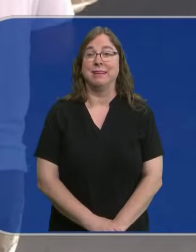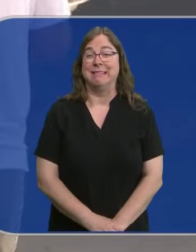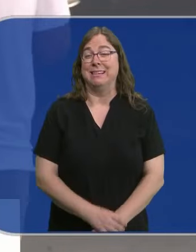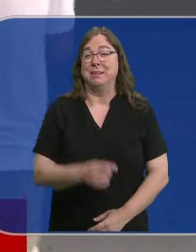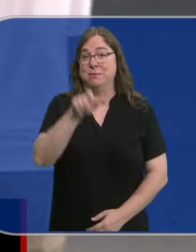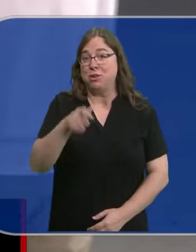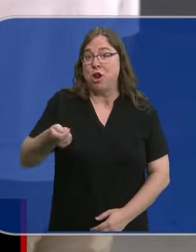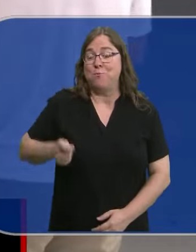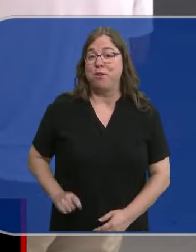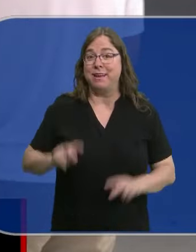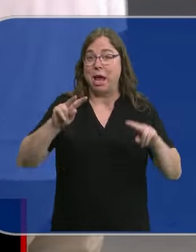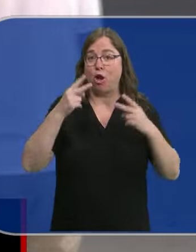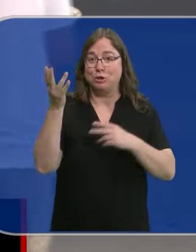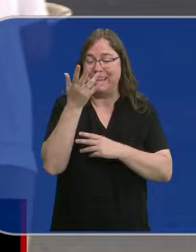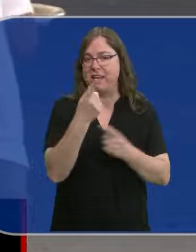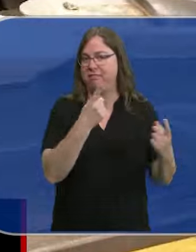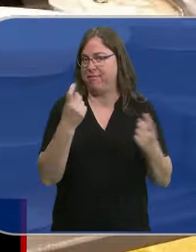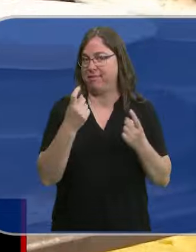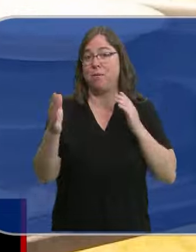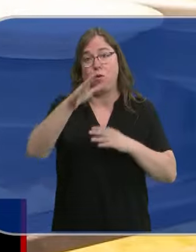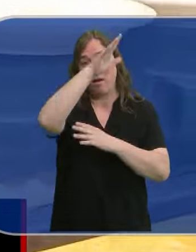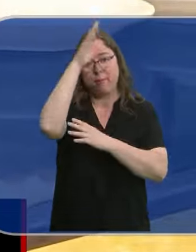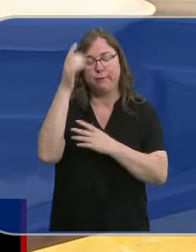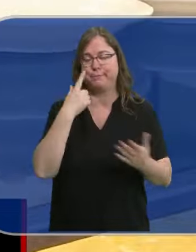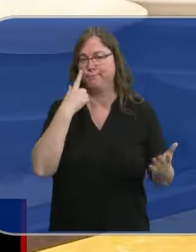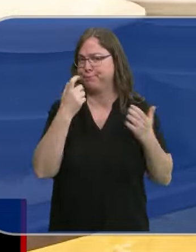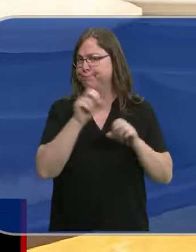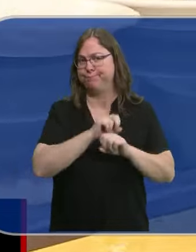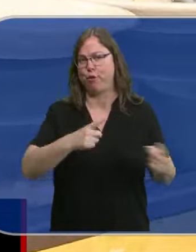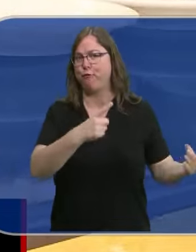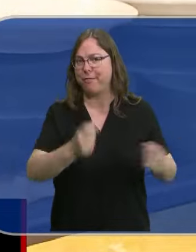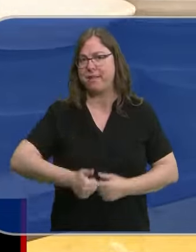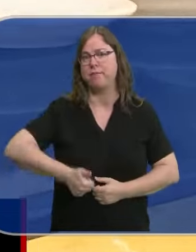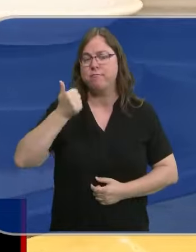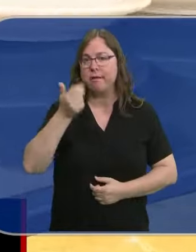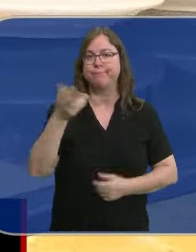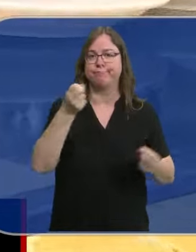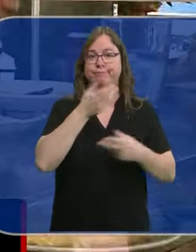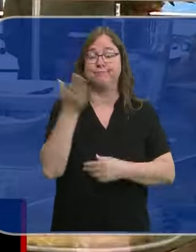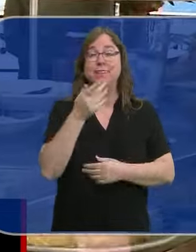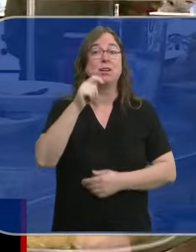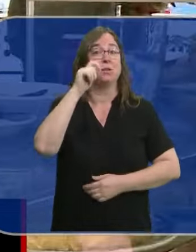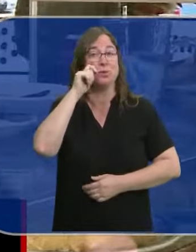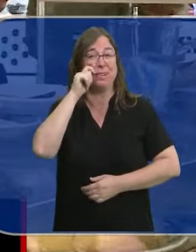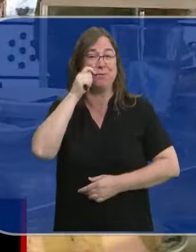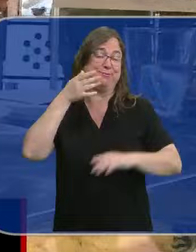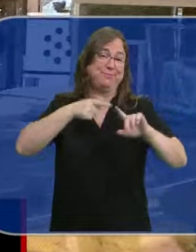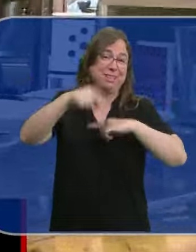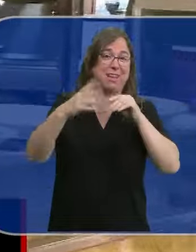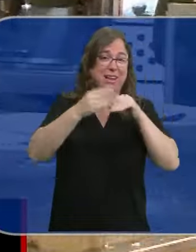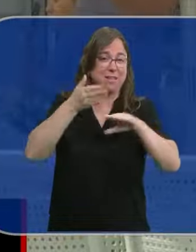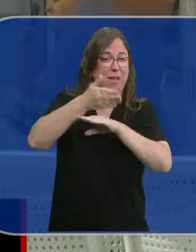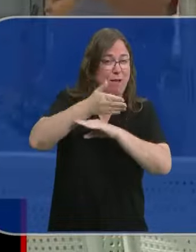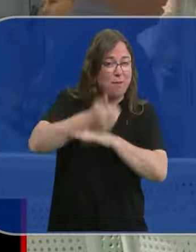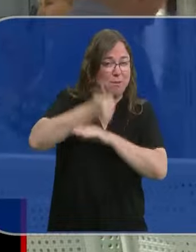Faltan profesionales en la hostelería y la temporada de verano hace todavía más visible las carencias. El turismo incrementa el número de clientes en bares